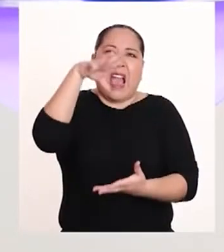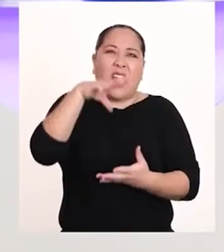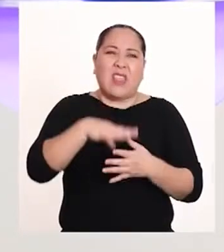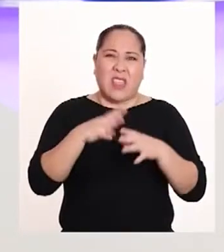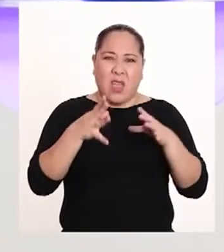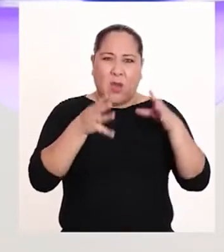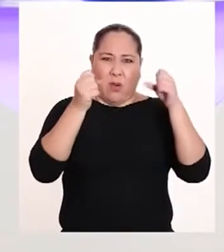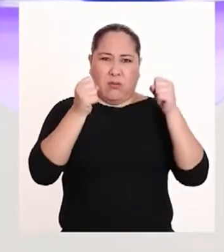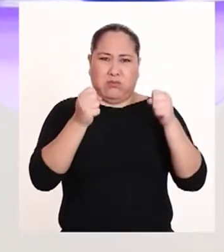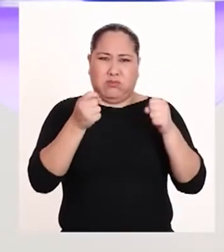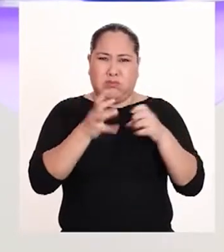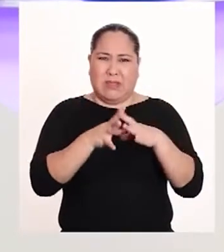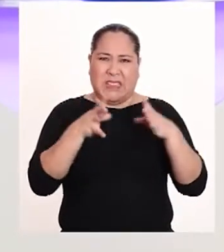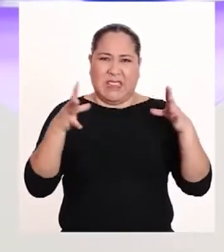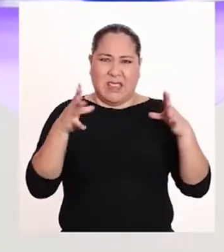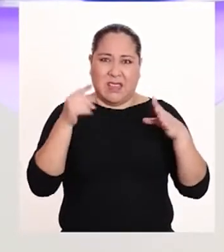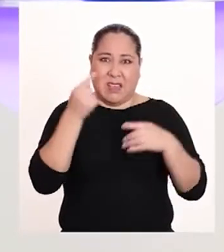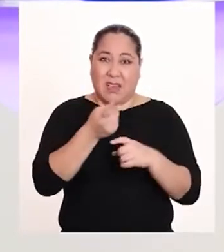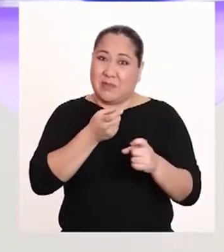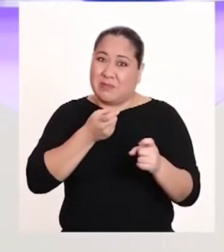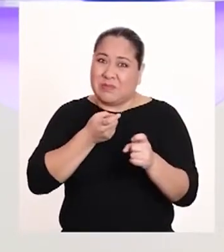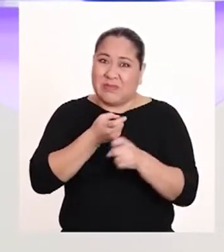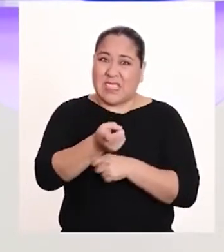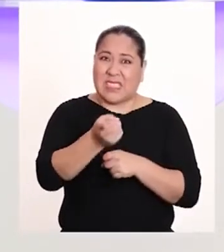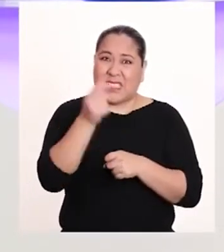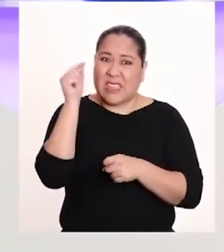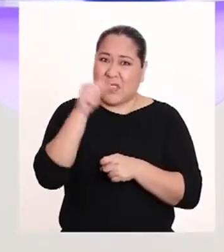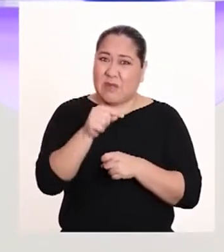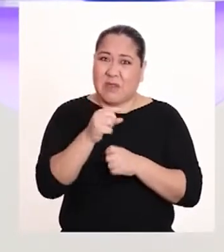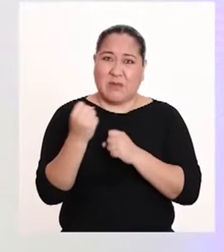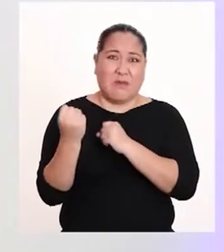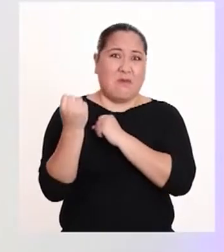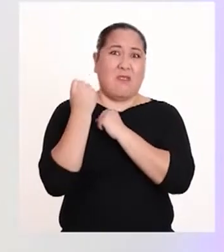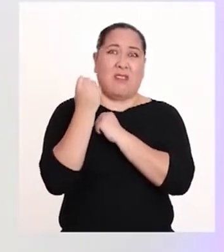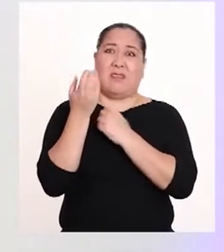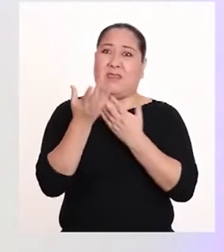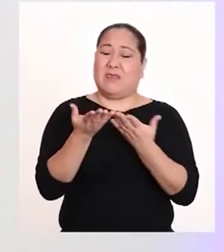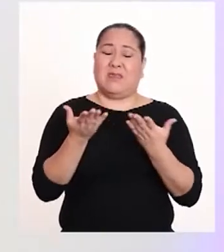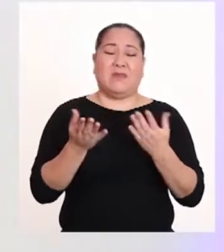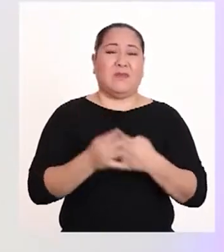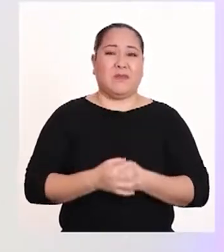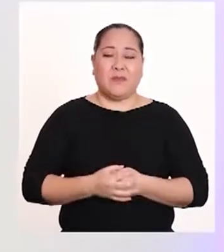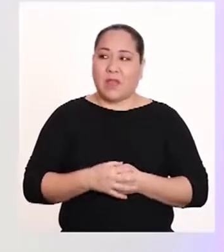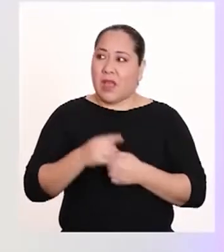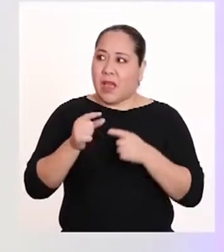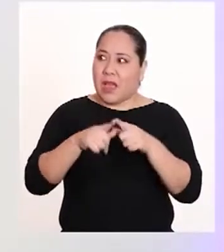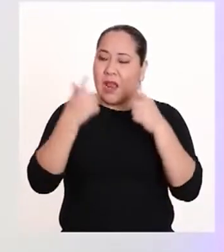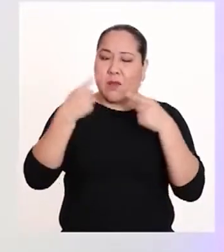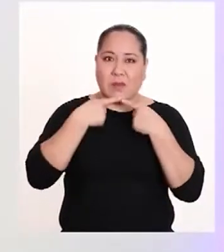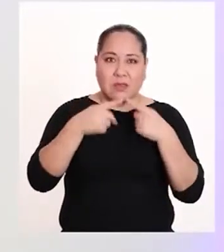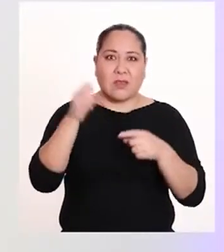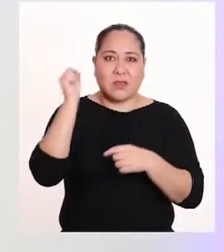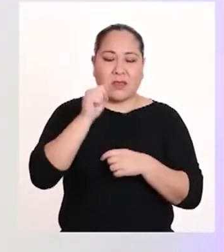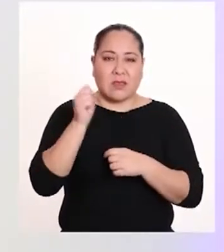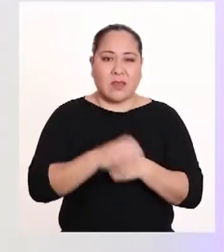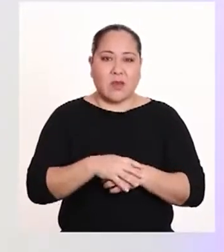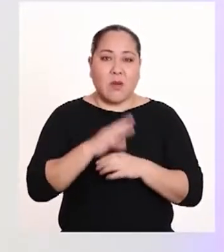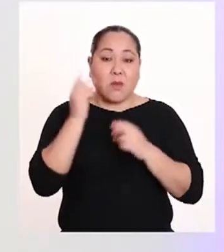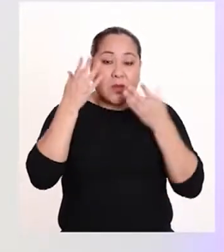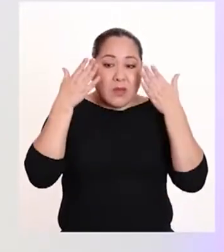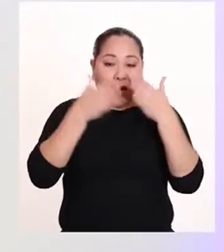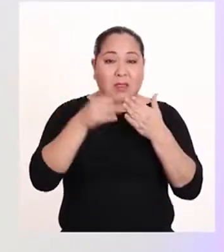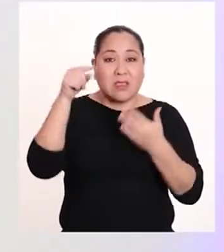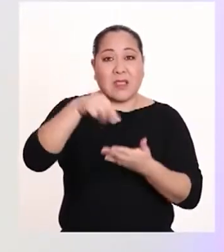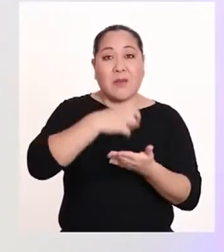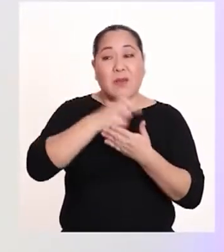blanca. Me impactó porque el mensaje es fuerte y simple a la vez. ¡Qué gran mensaje, Romina! Y sí, tienes razón. Vamos a